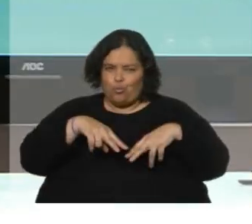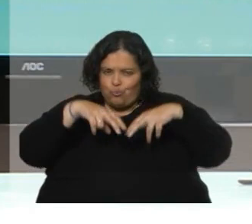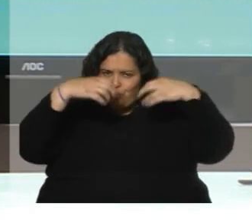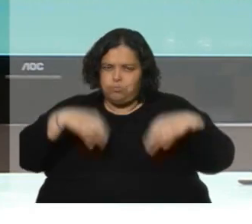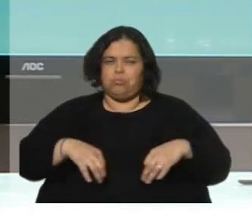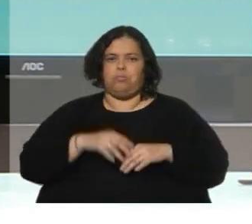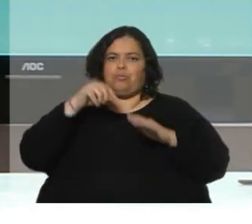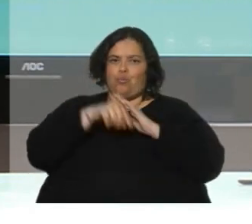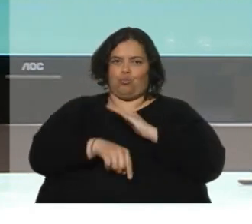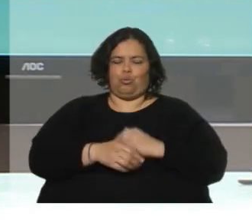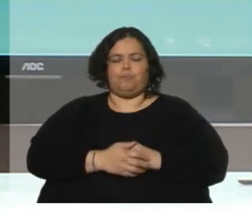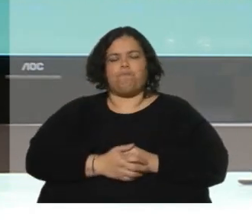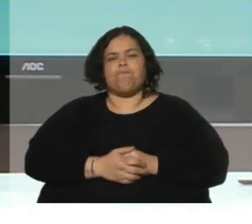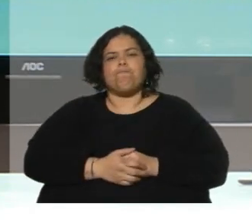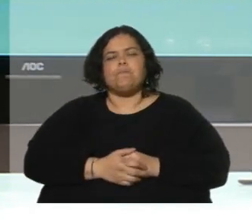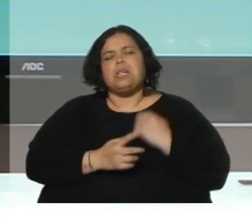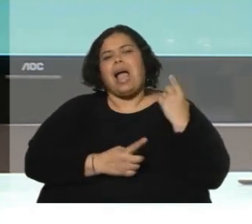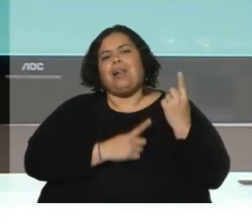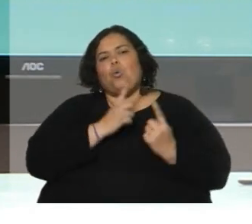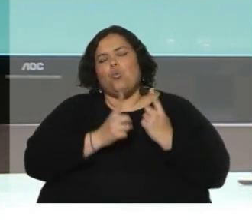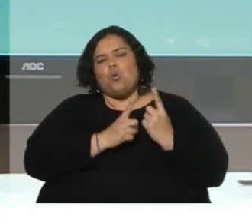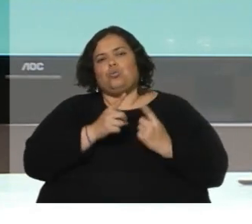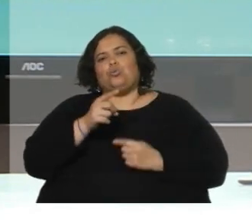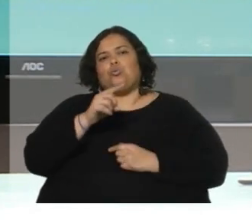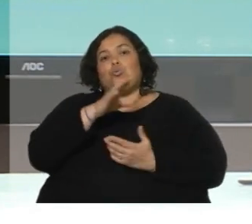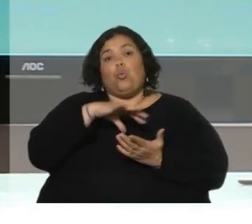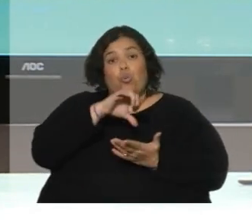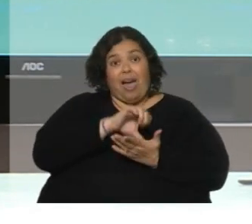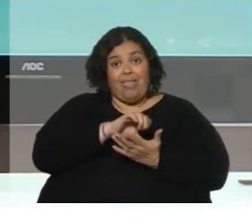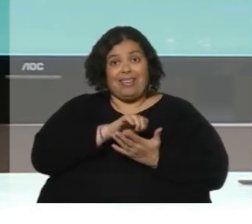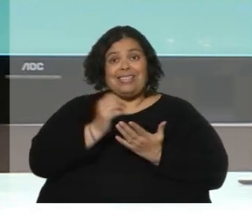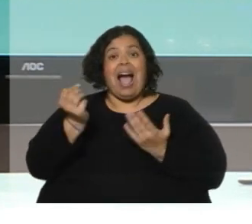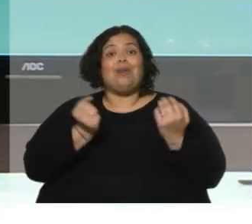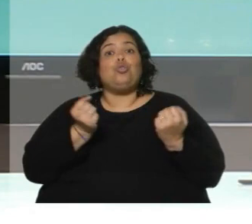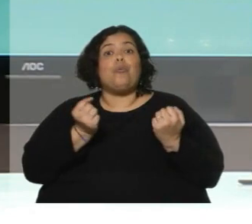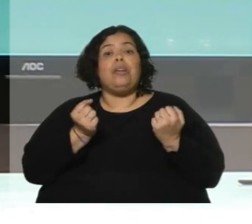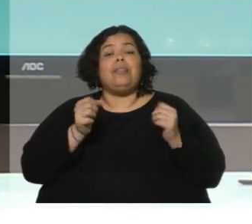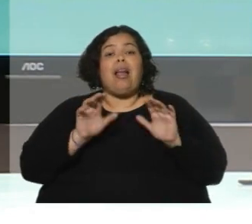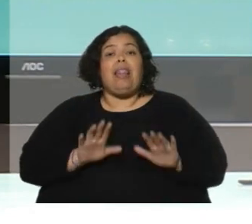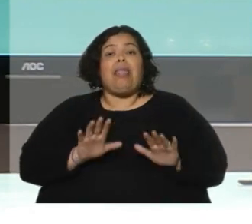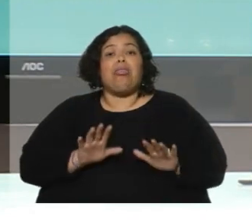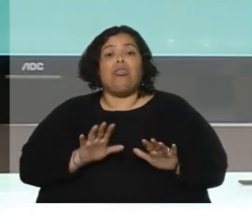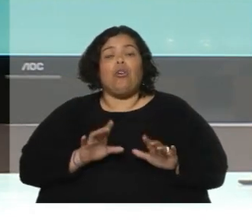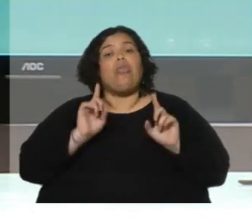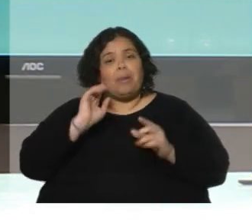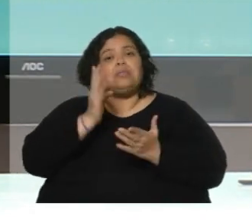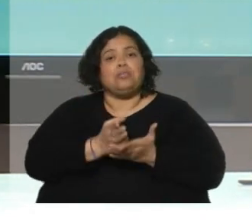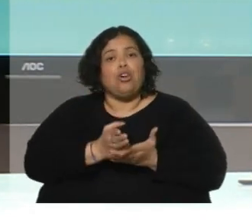las cuales los automovilistas lentos son sancionados porque generan también